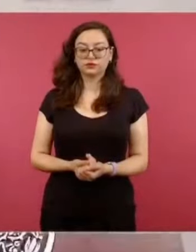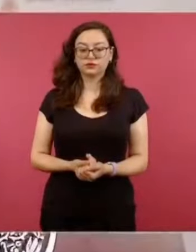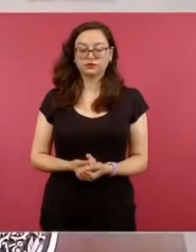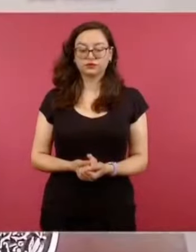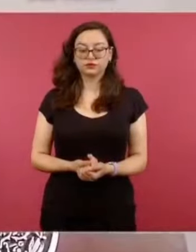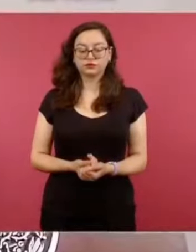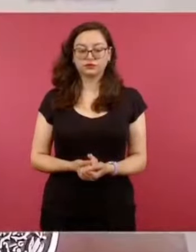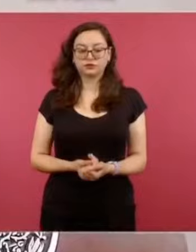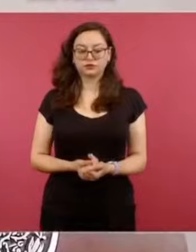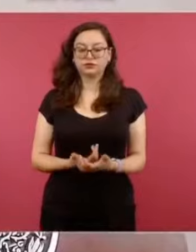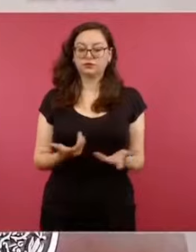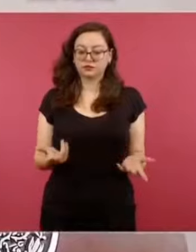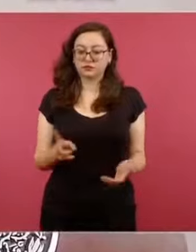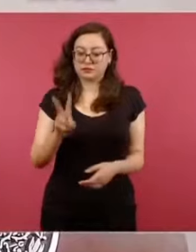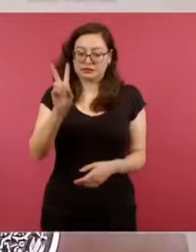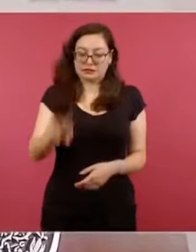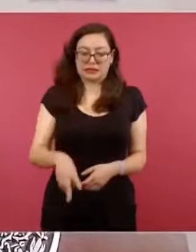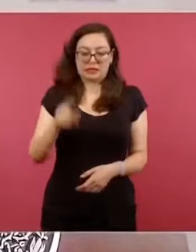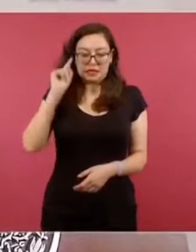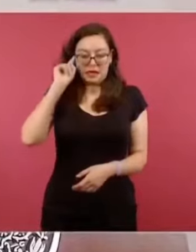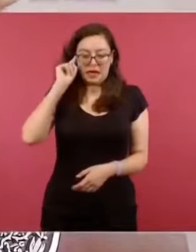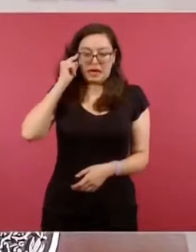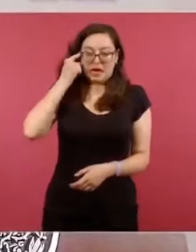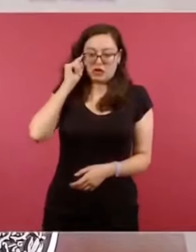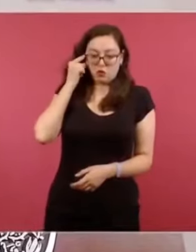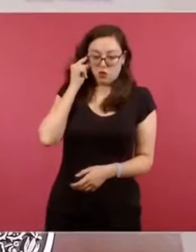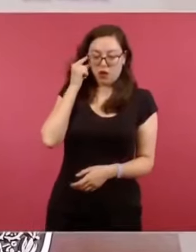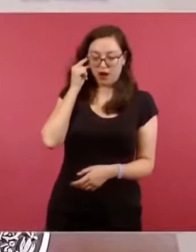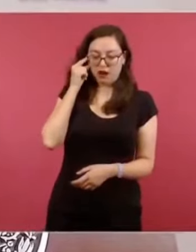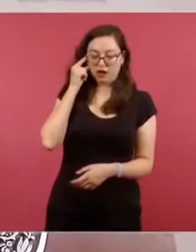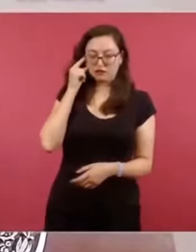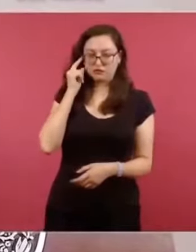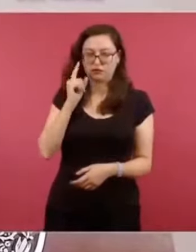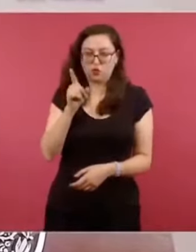consciente cometa un delito,